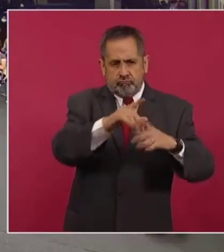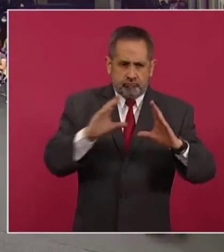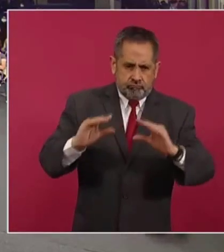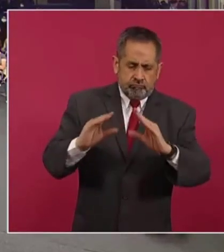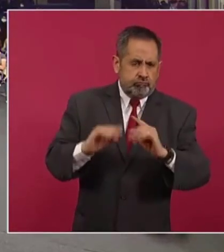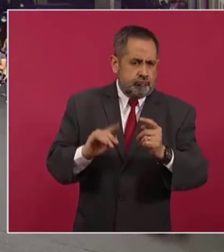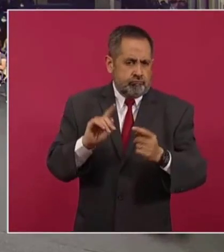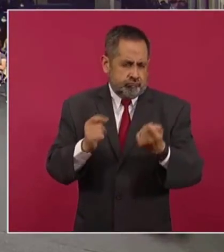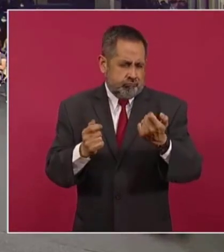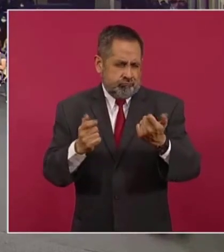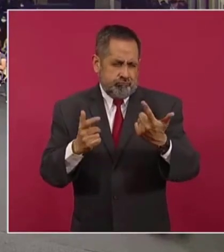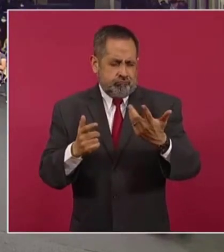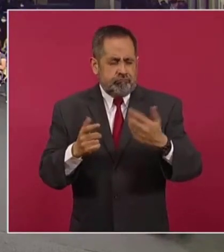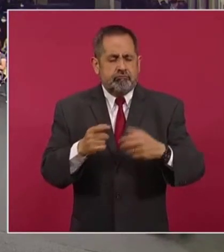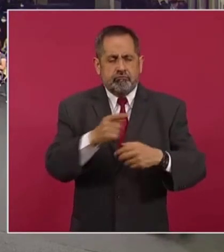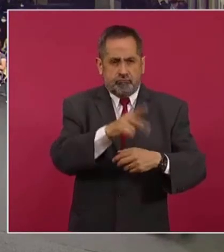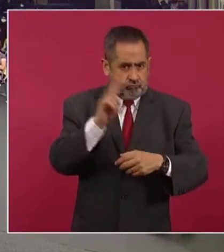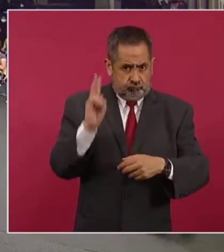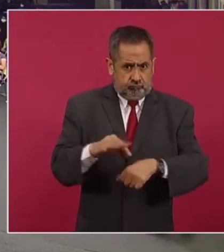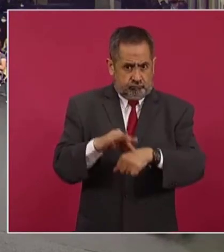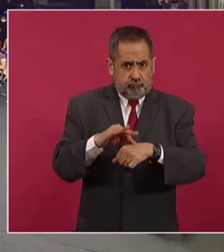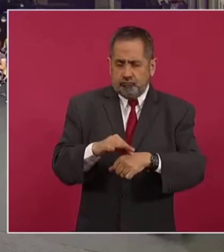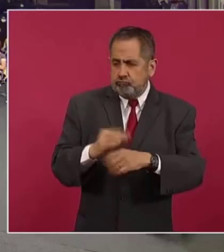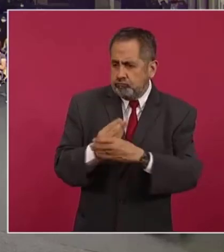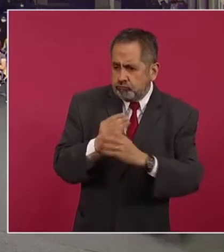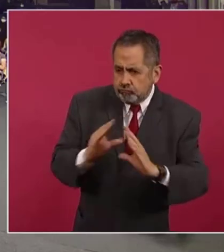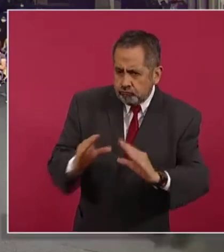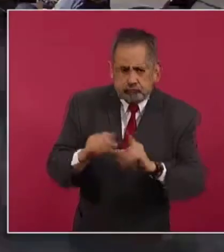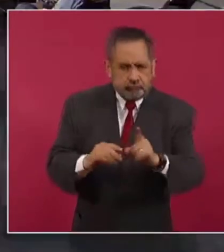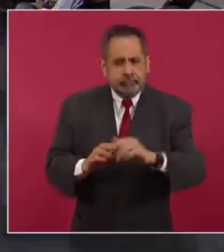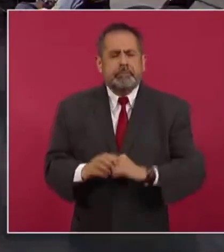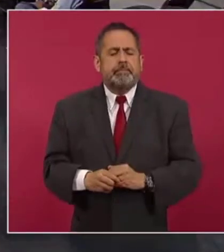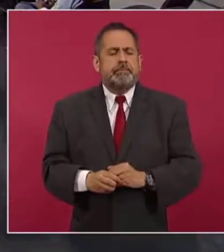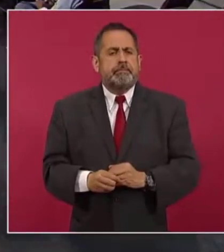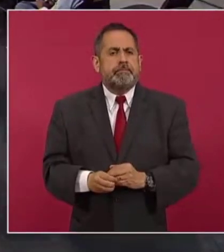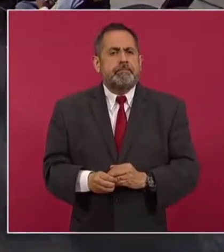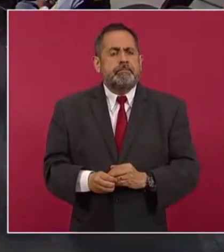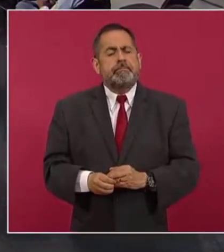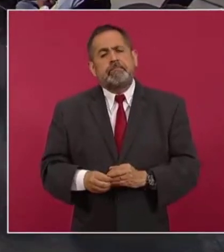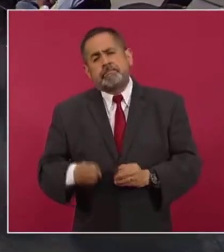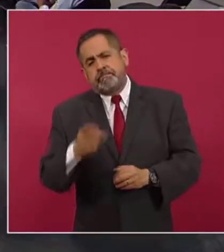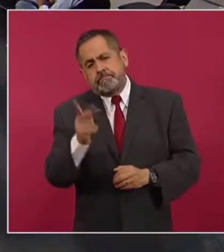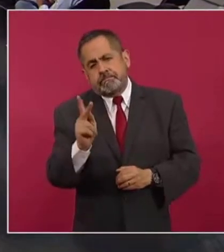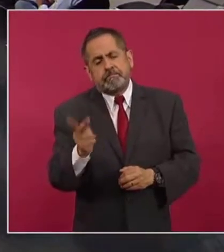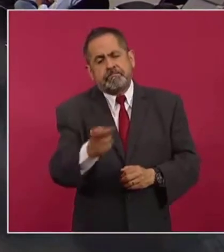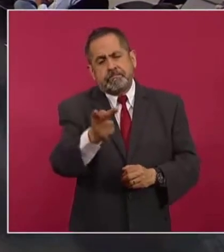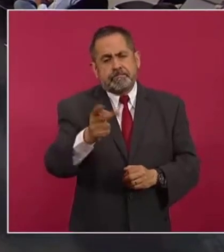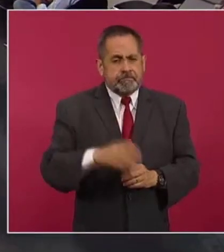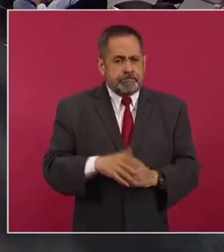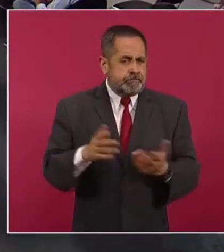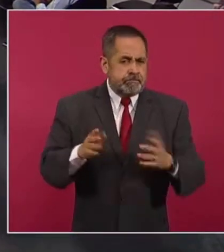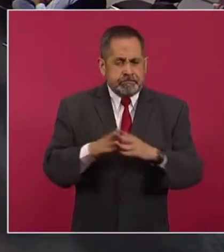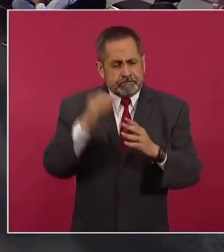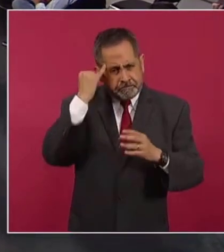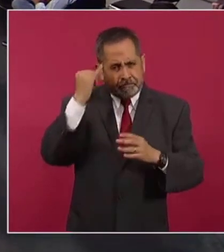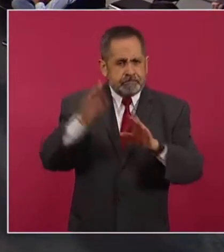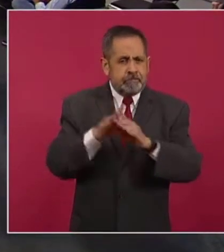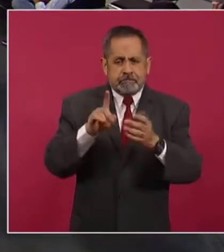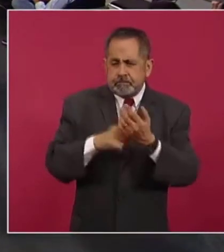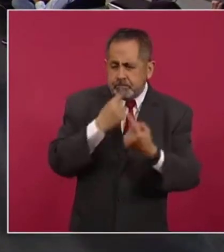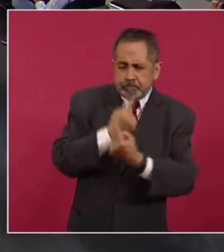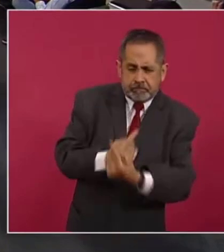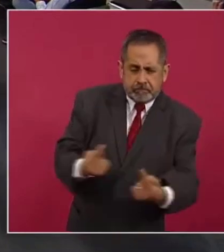pocas ha habido en la Secretaría de Educación Pública, pero el tema es justamente por conocer esta cuestión, esta disingracia que se trata con los chicos,